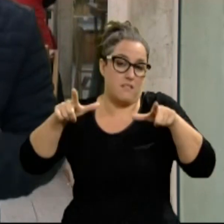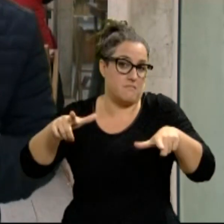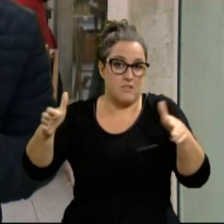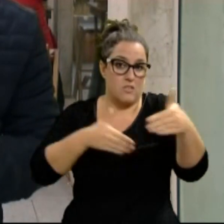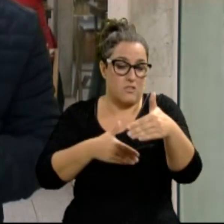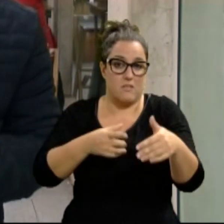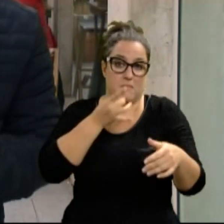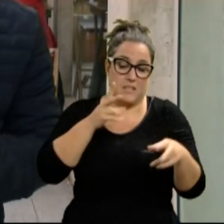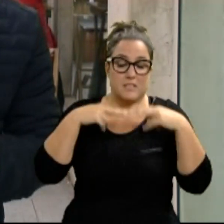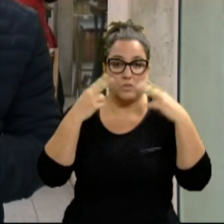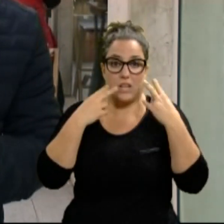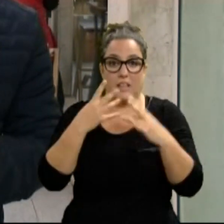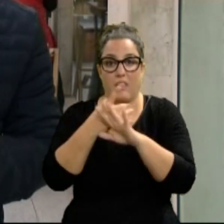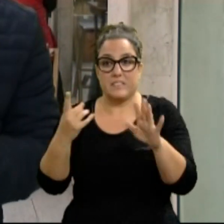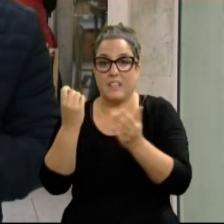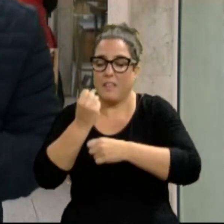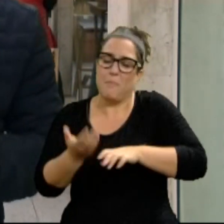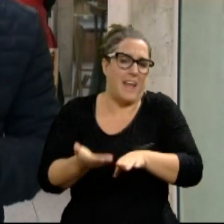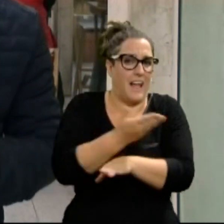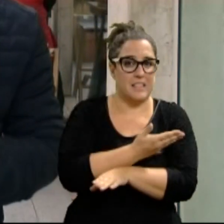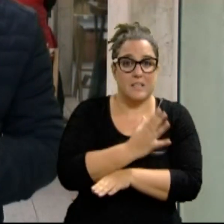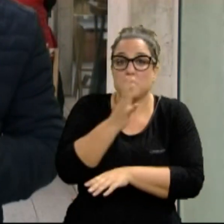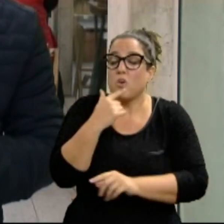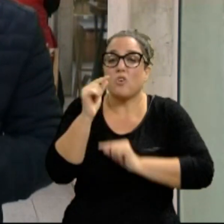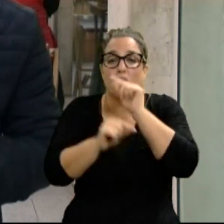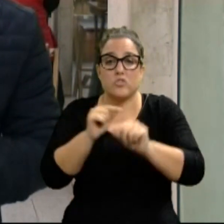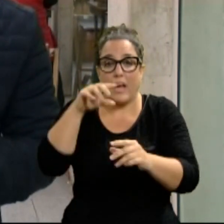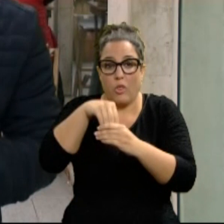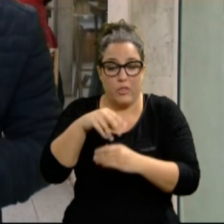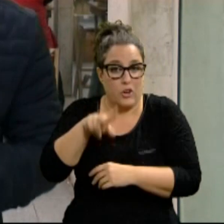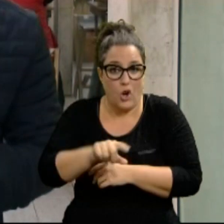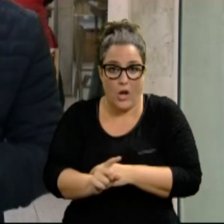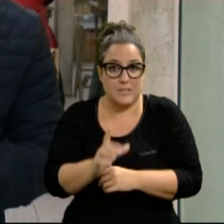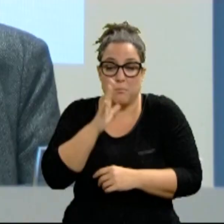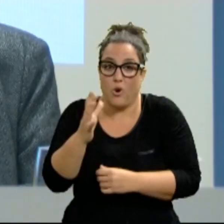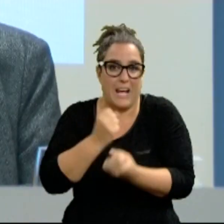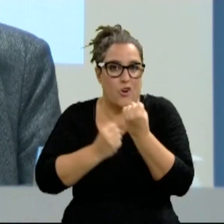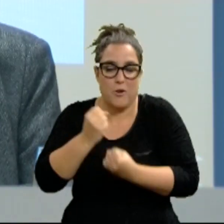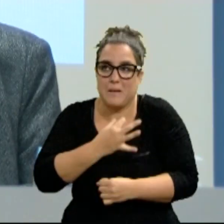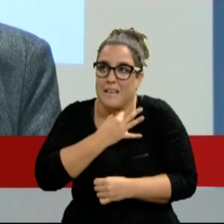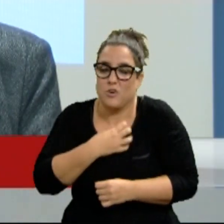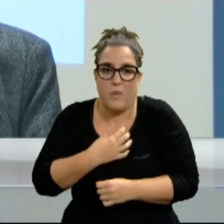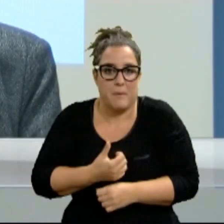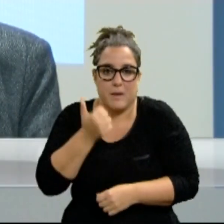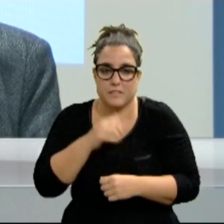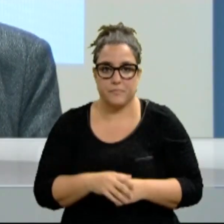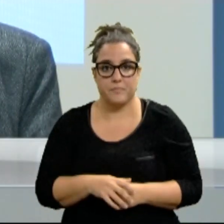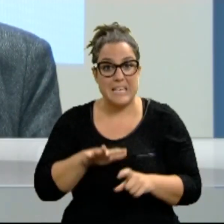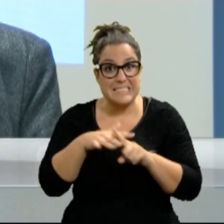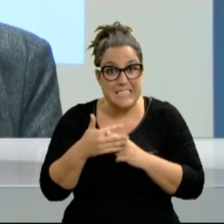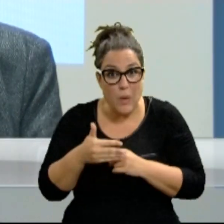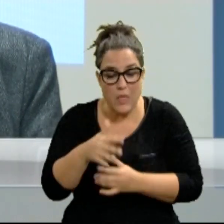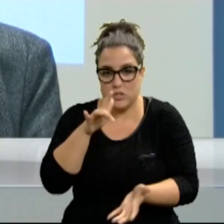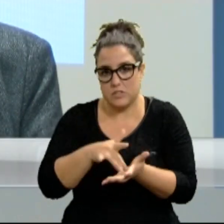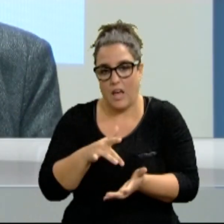diciembre. Continúan defendiendo que no son un foco de contagio y que económicamente están al borde del colapso. Esta situación está cerca de explotar.